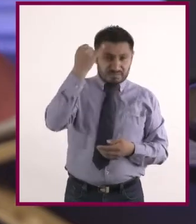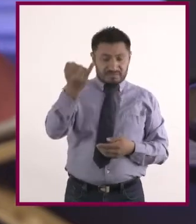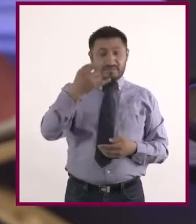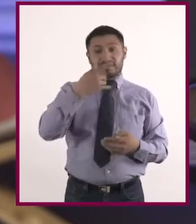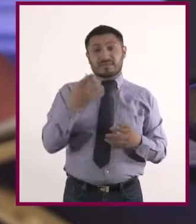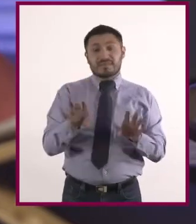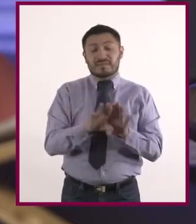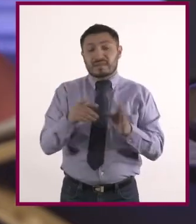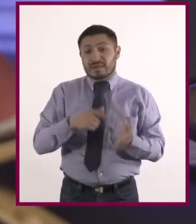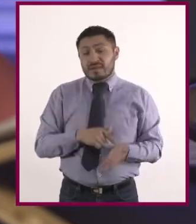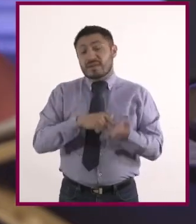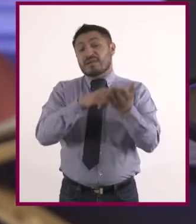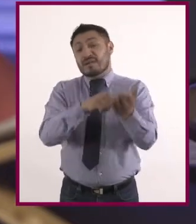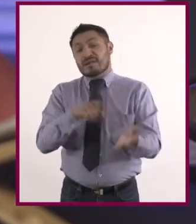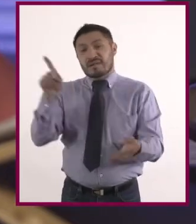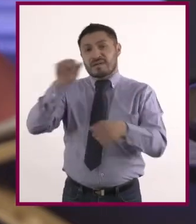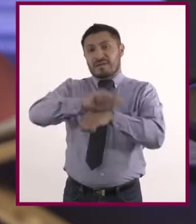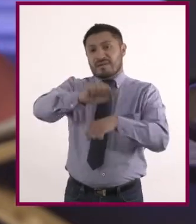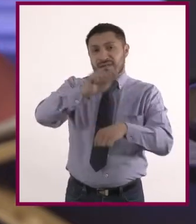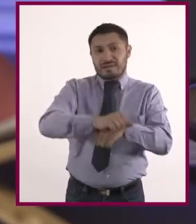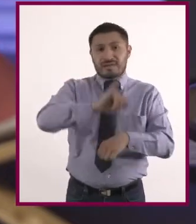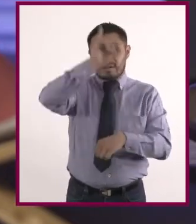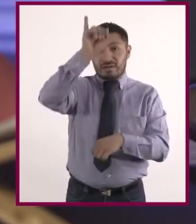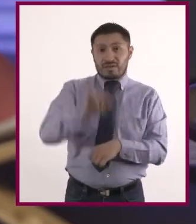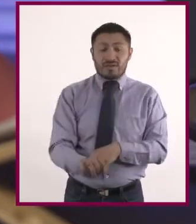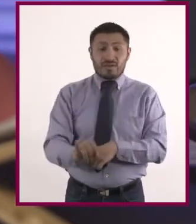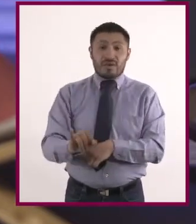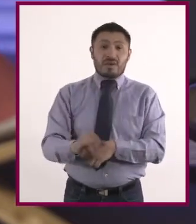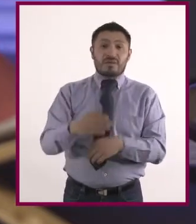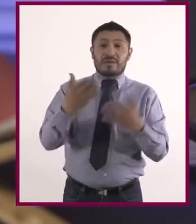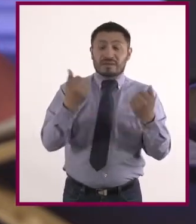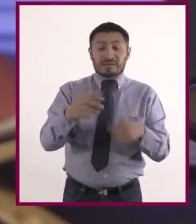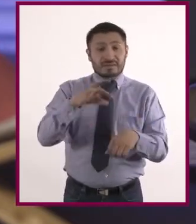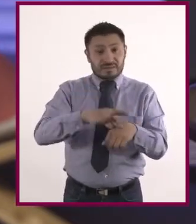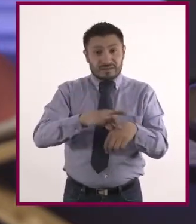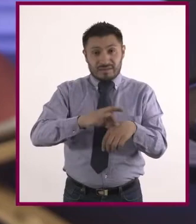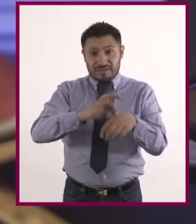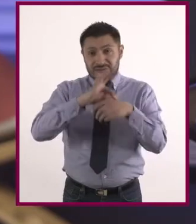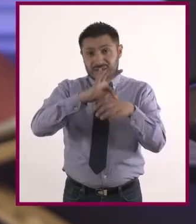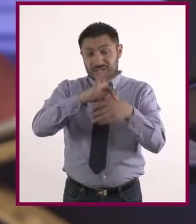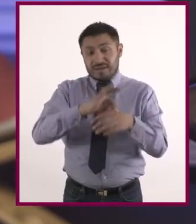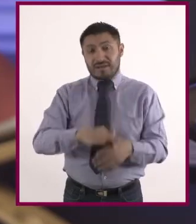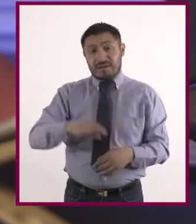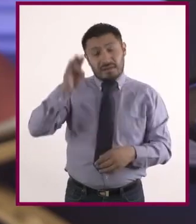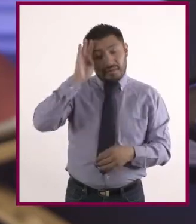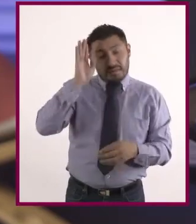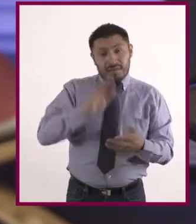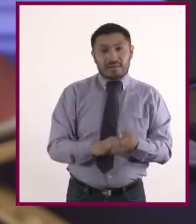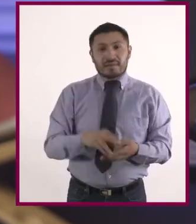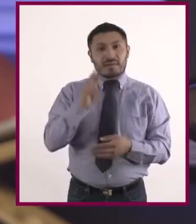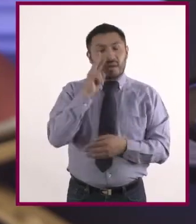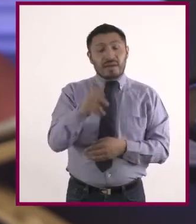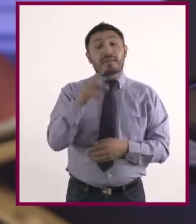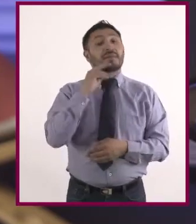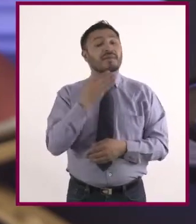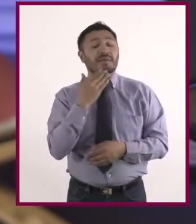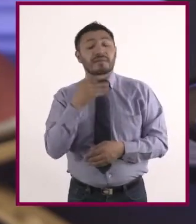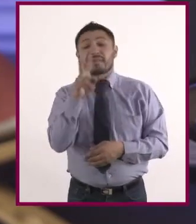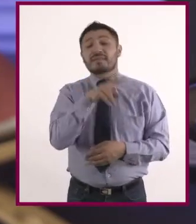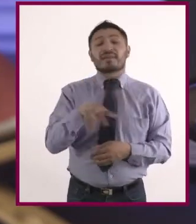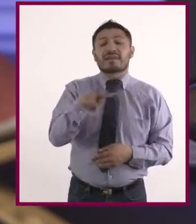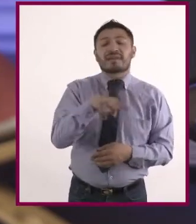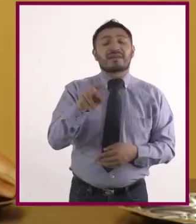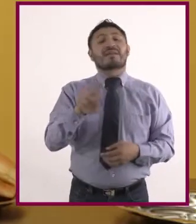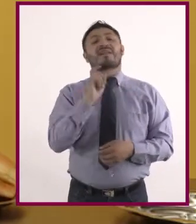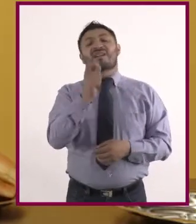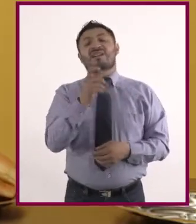iniciativas como la que se ha propuesto en Argentina con los Jueves Sin Carne. Pensémoslo. Por cierto, se ve muy bien lo que traes por ahí para la tecnología de hoy.